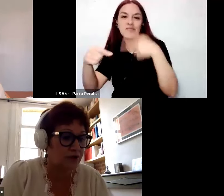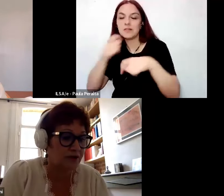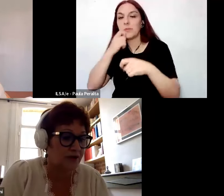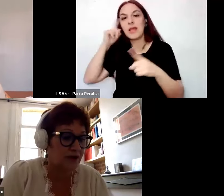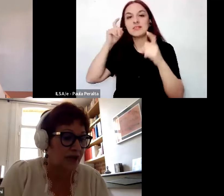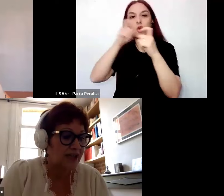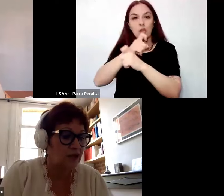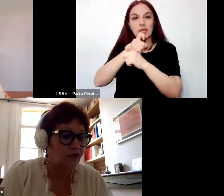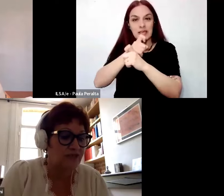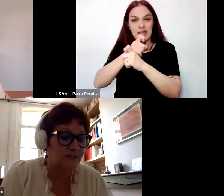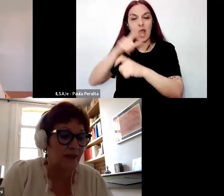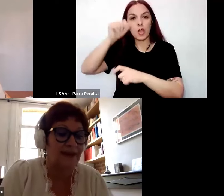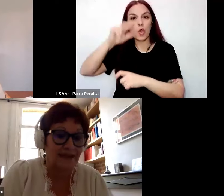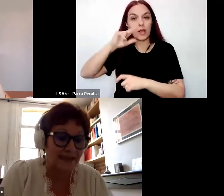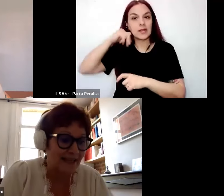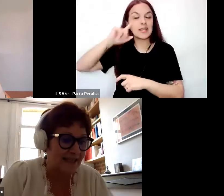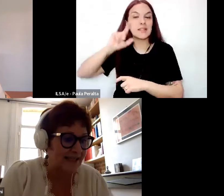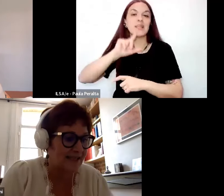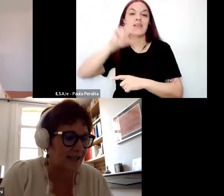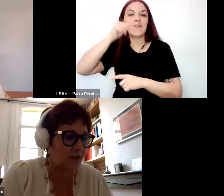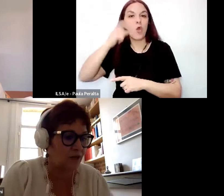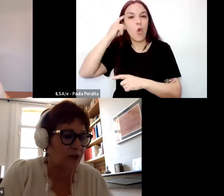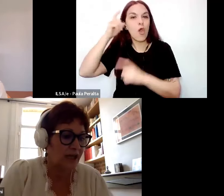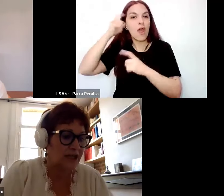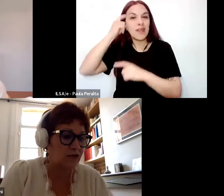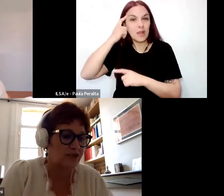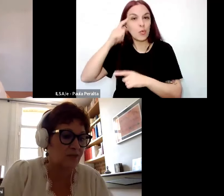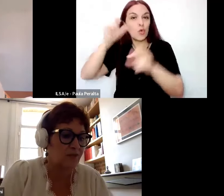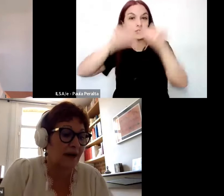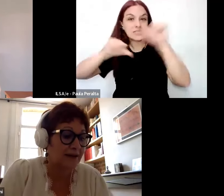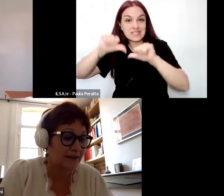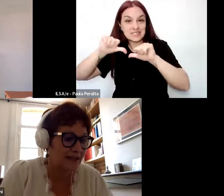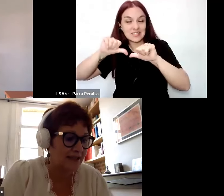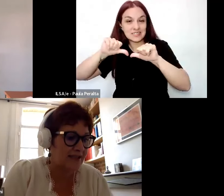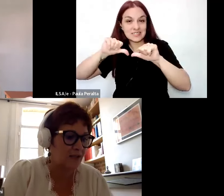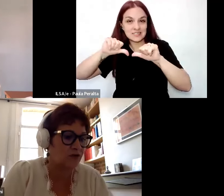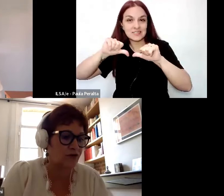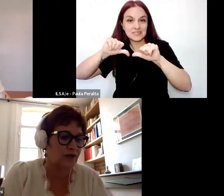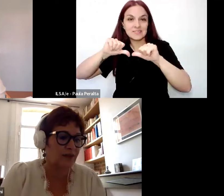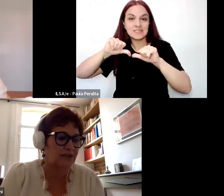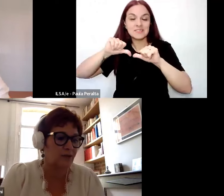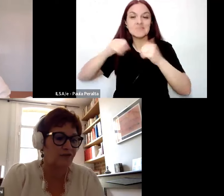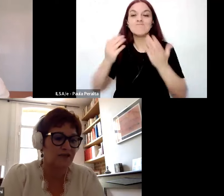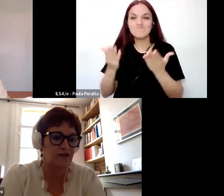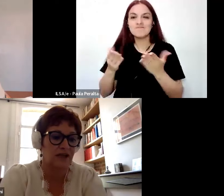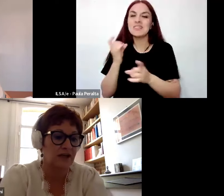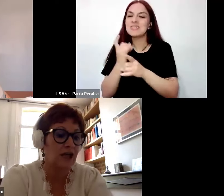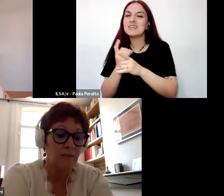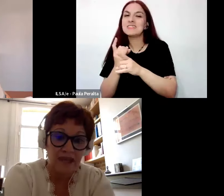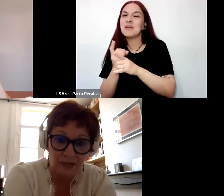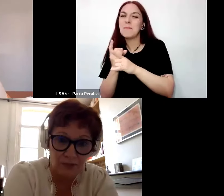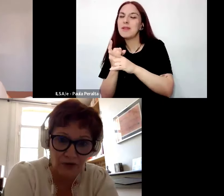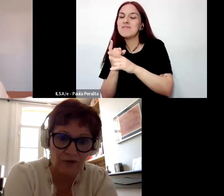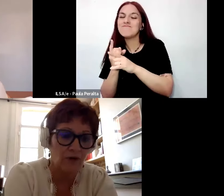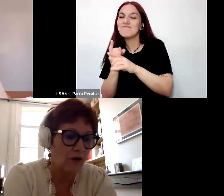cognitiva o las neurociencias, que no necesariamente piensan o se apoyan en